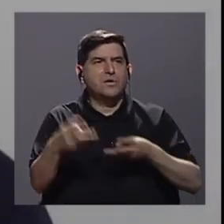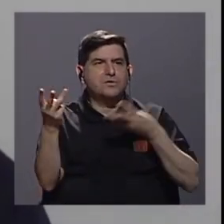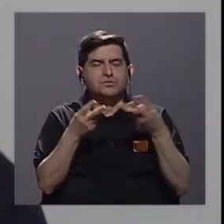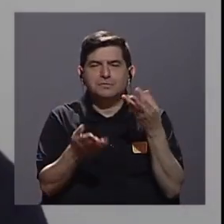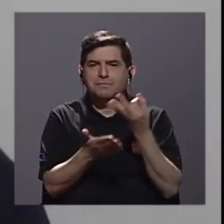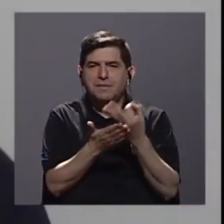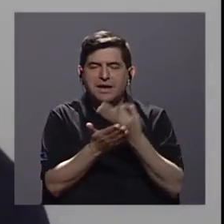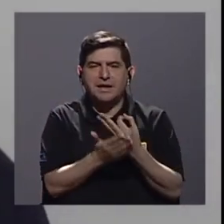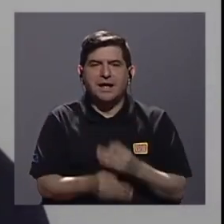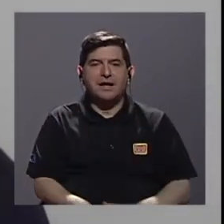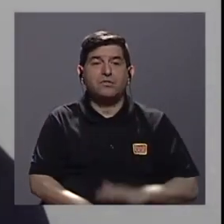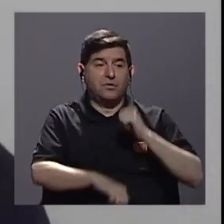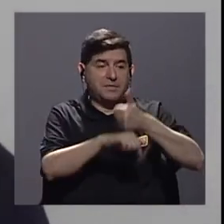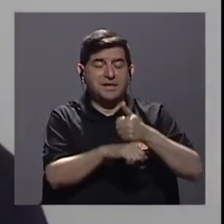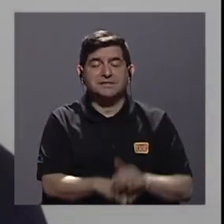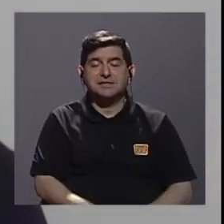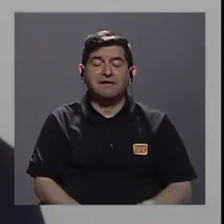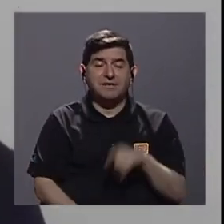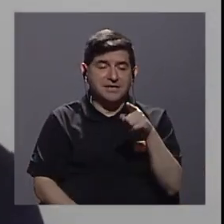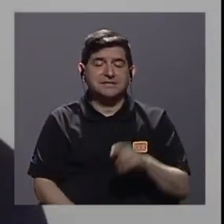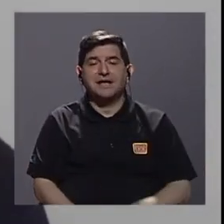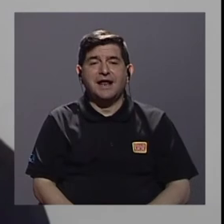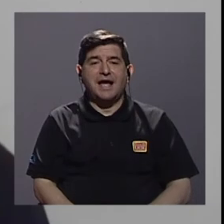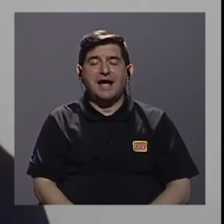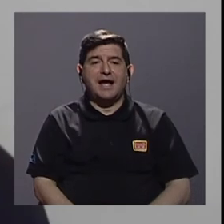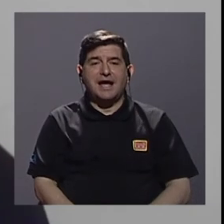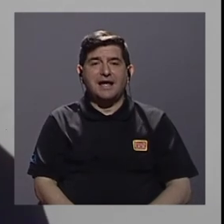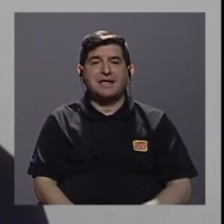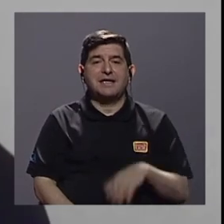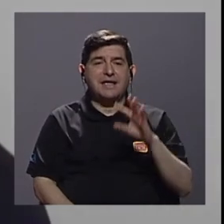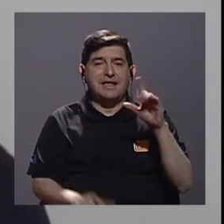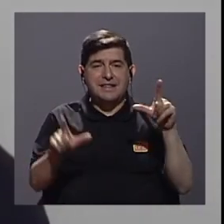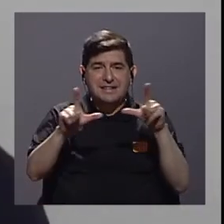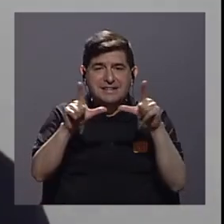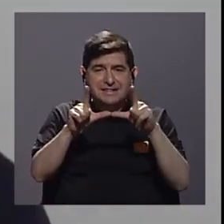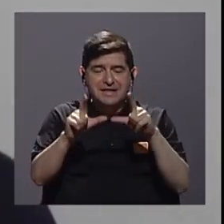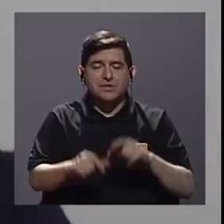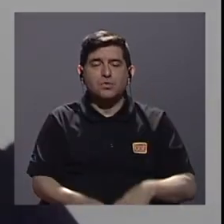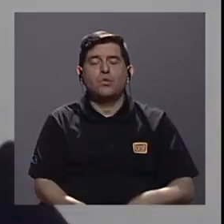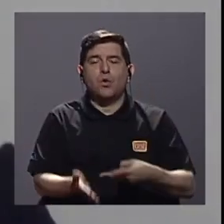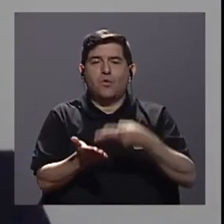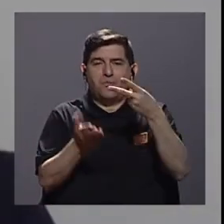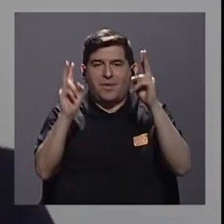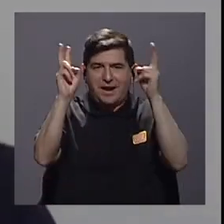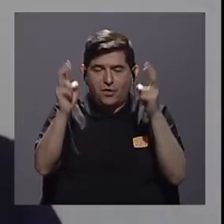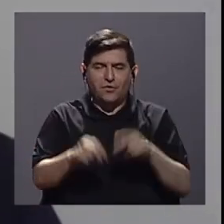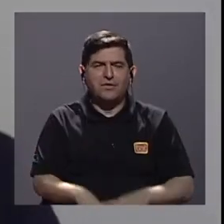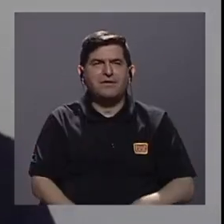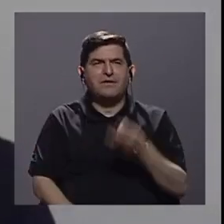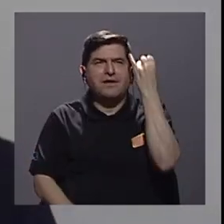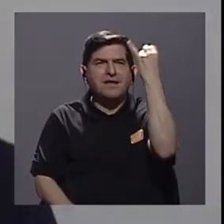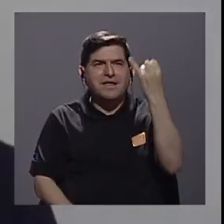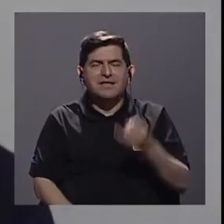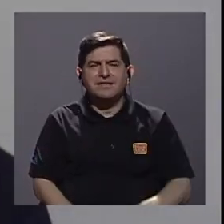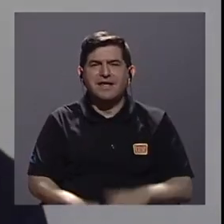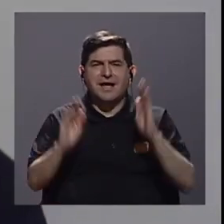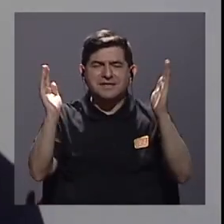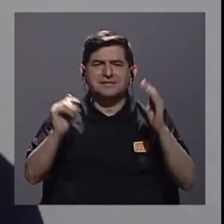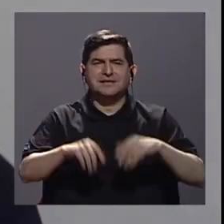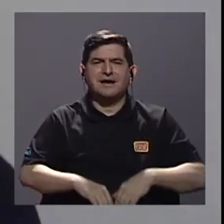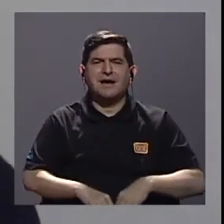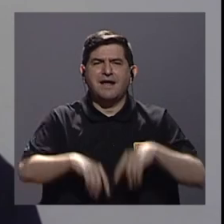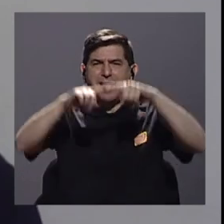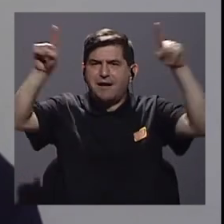financiero para la colocación de títulos valores ¿verdad? entonces estos son solo como una serie de ideas que integran ese gran marco